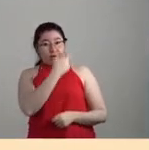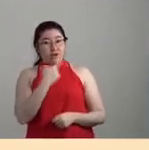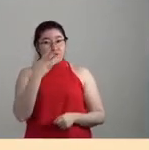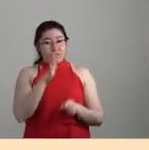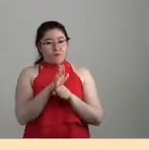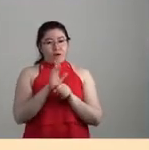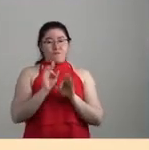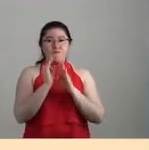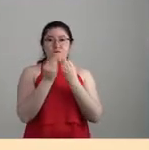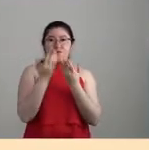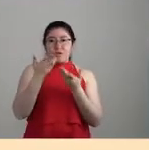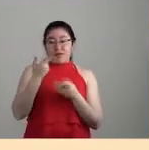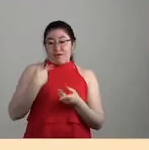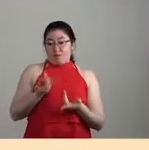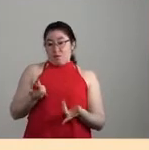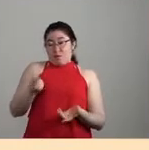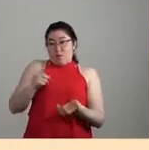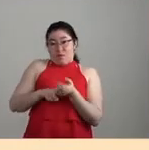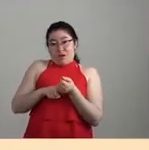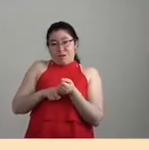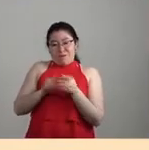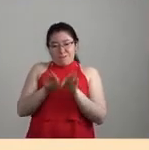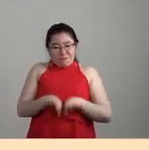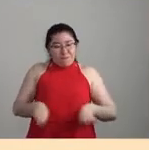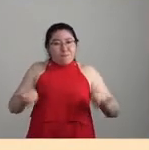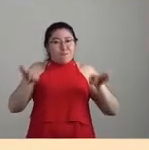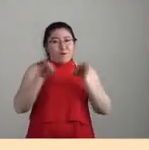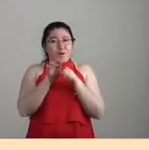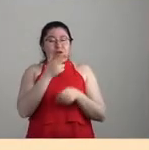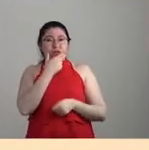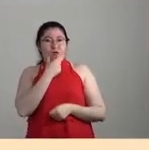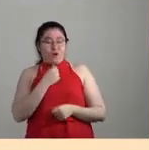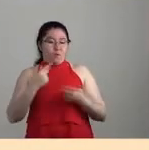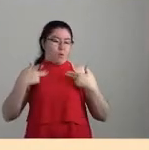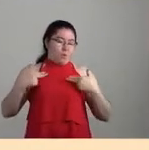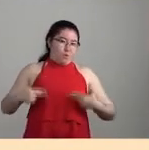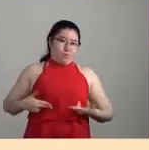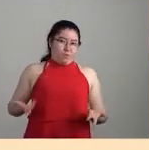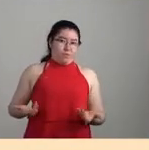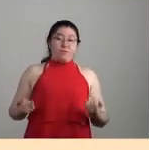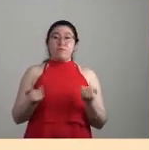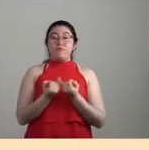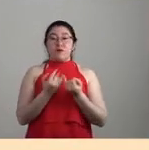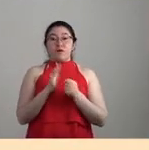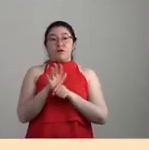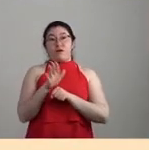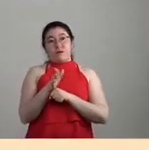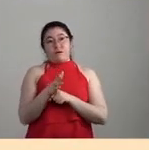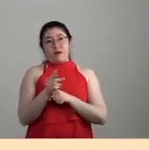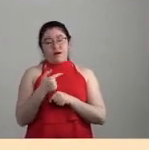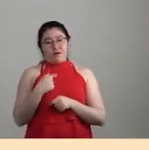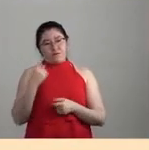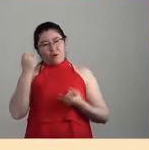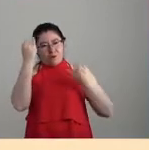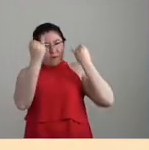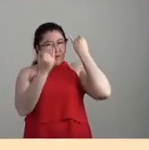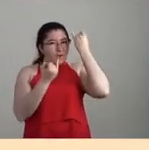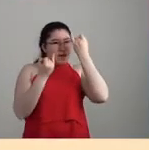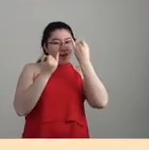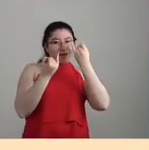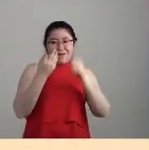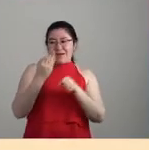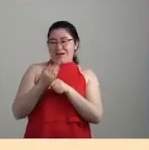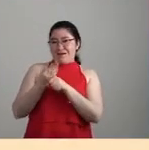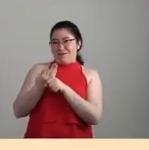allá de lo antropocéntrico, ¿no? Y más allá de estas fantasías sobre las cuales la modernidad capitalista se ha